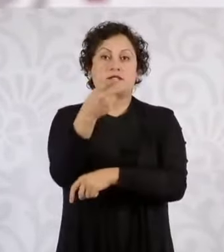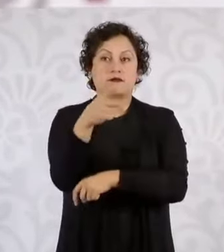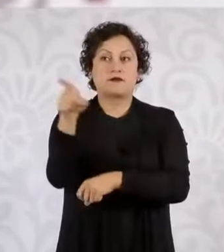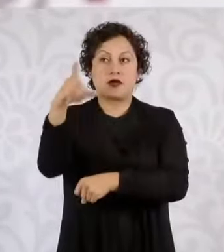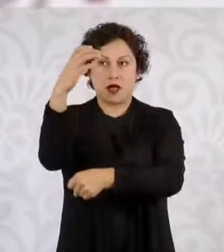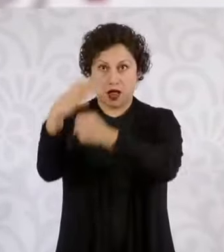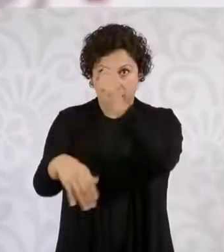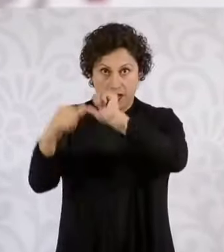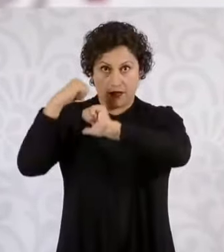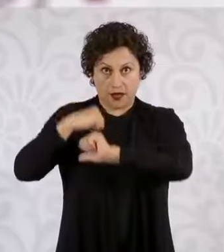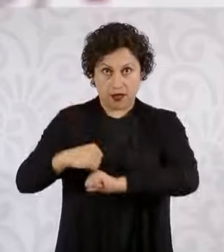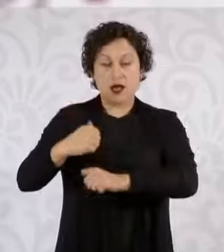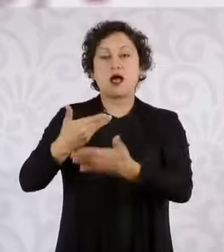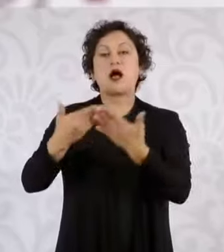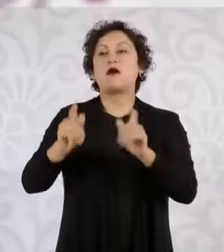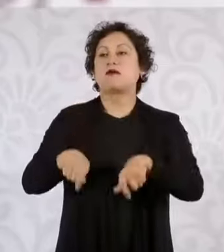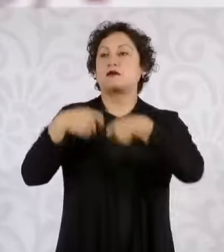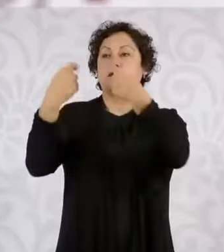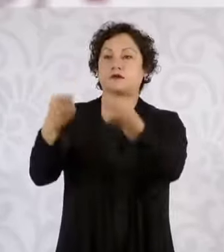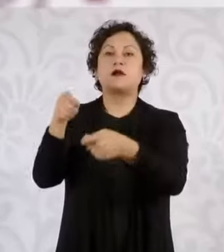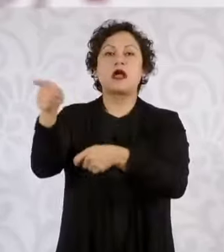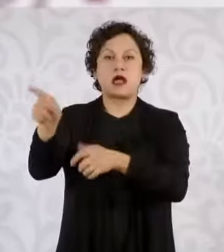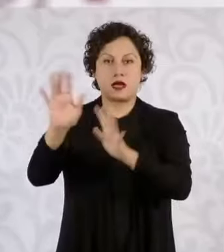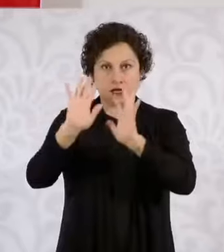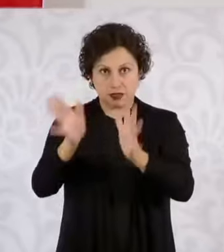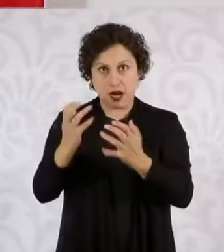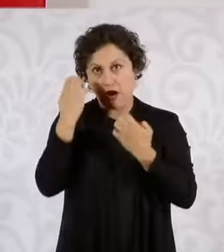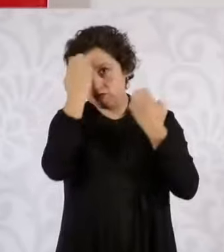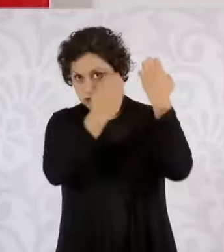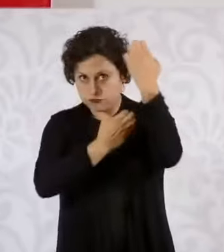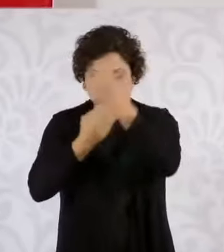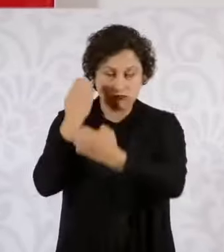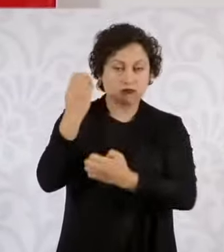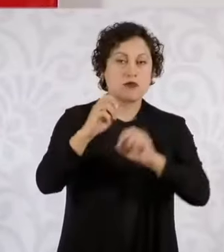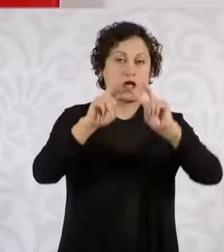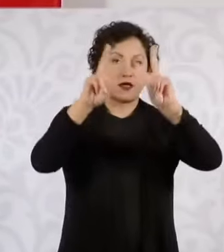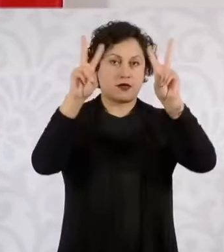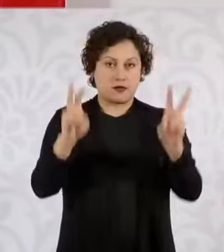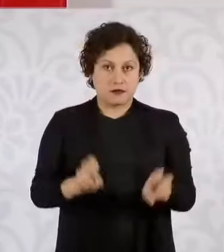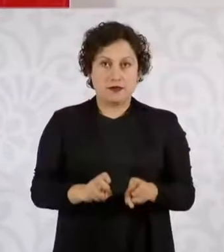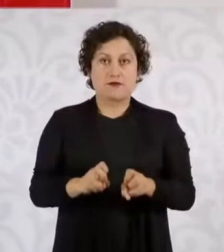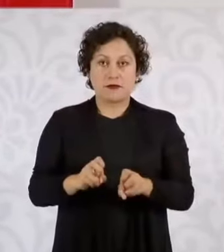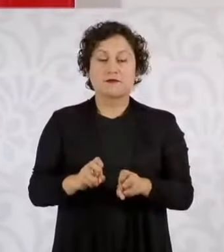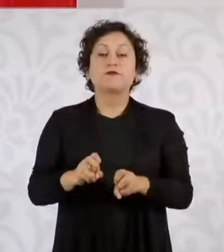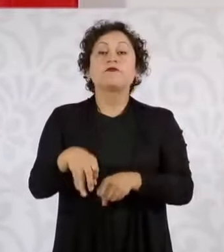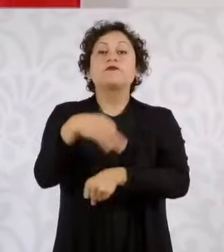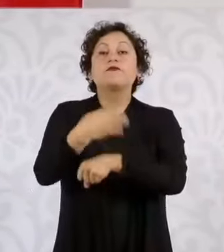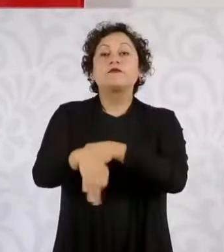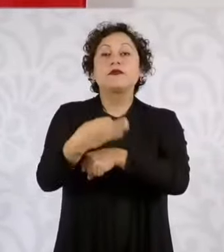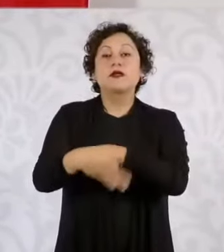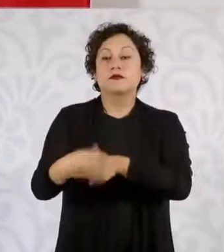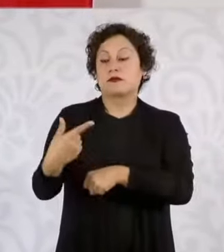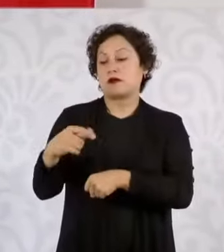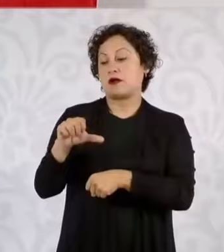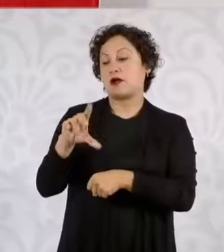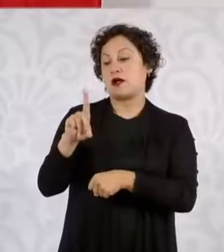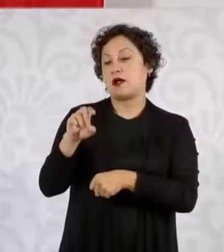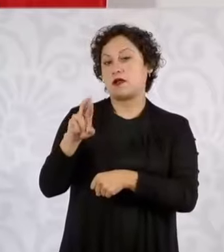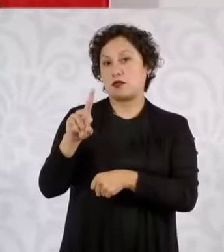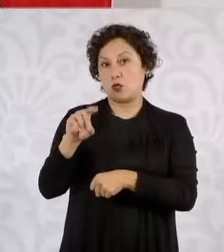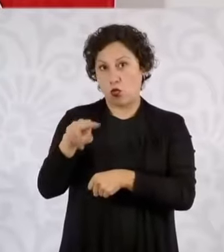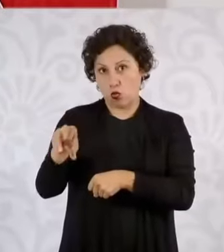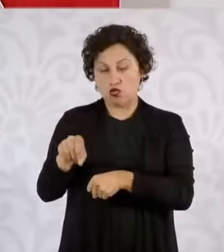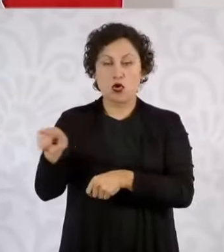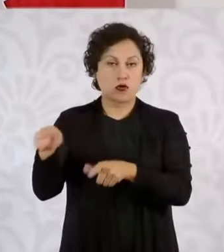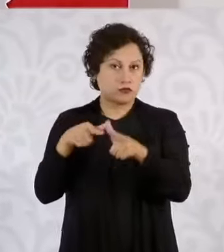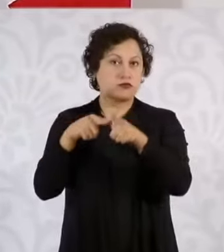Ya él se está involucrando y en lo que viene la transición se queda Francisco Garduño para no romper